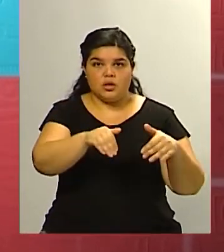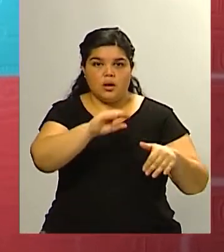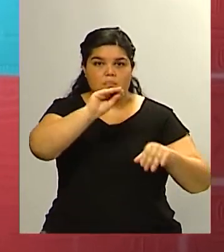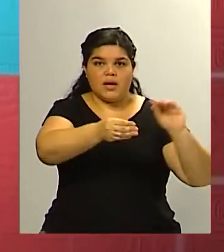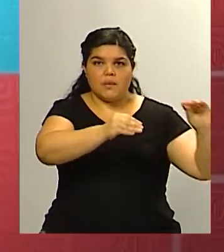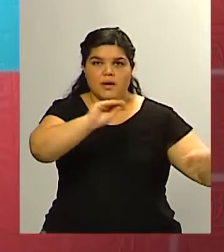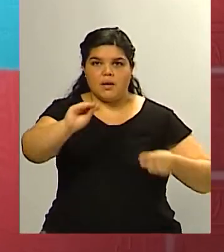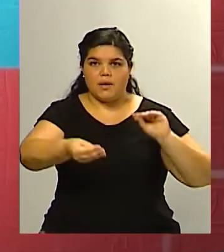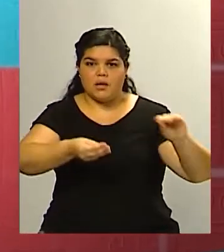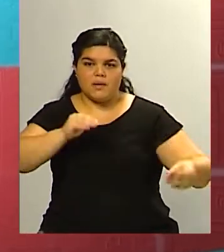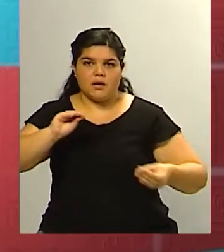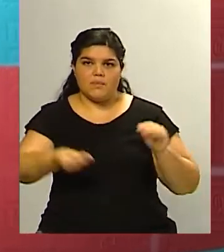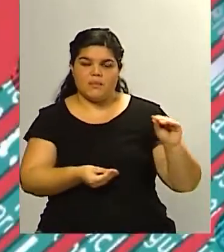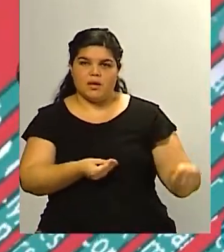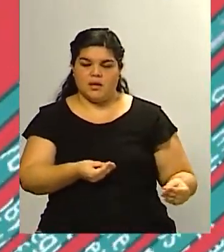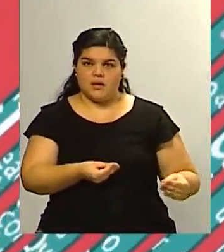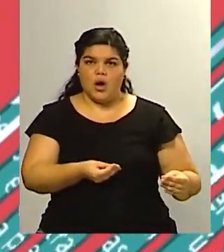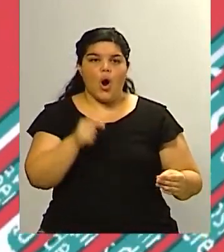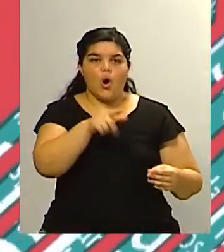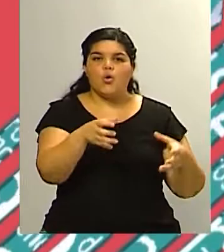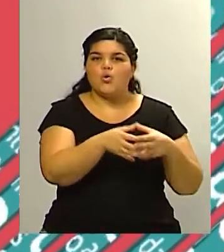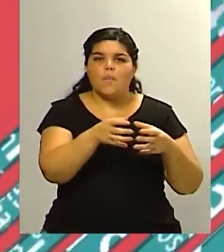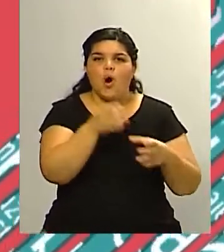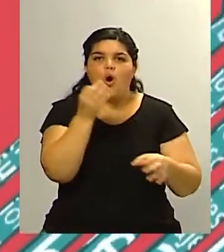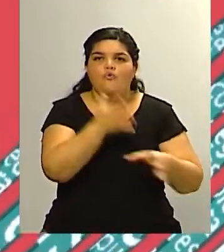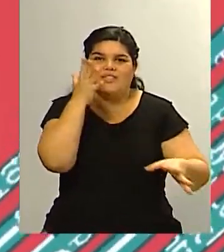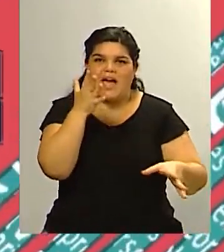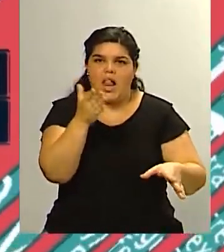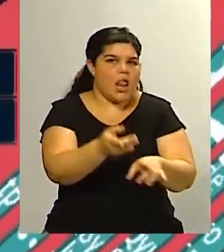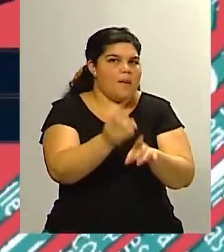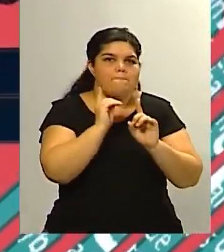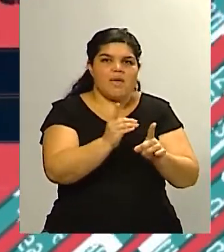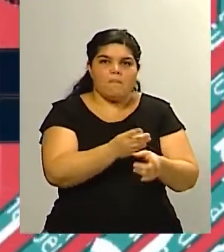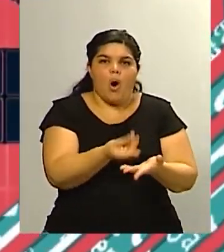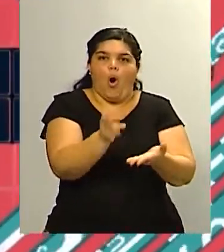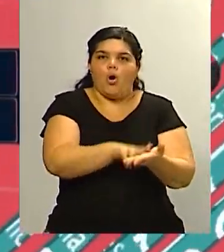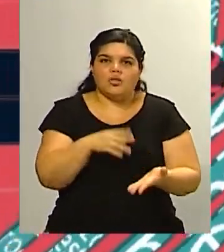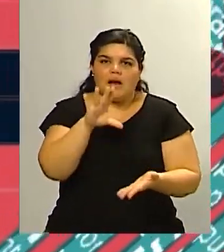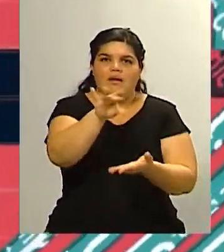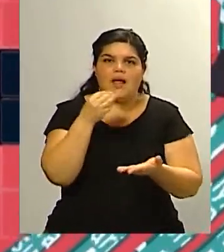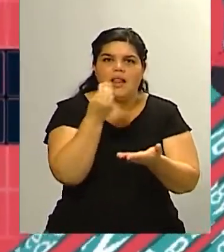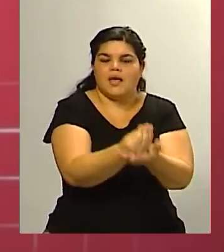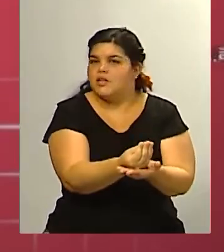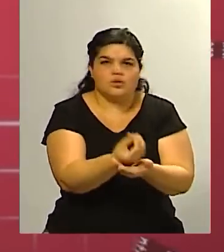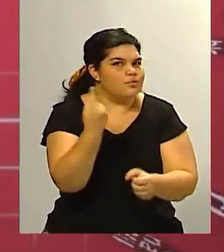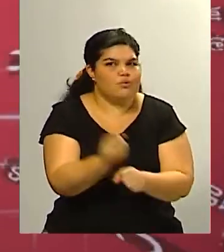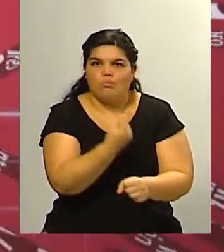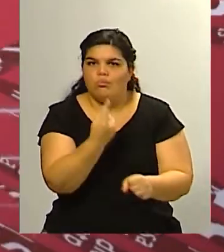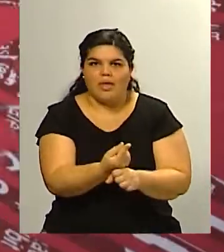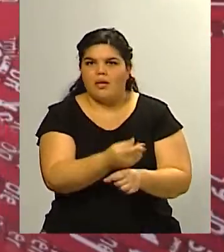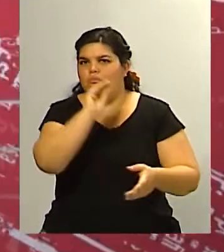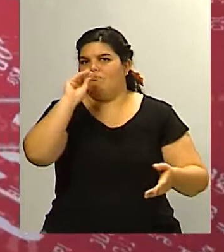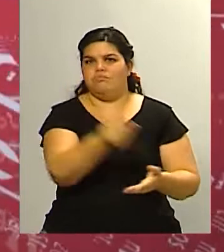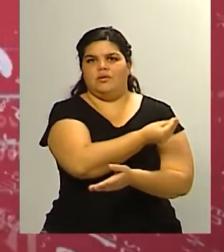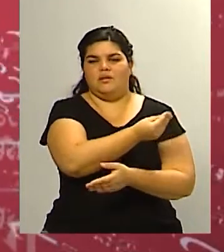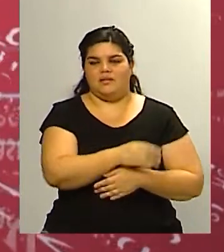a los oficialismos les cuesta enormemente estar a la altura de las demandas de la sociedad agreguemosle la guerra de Rusia